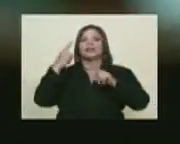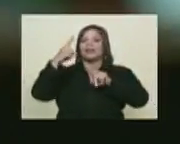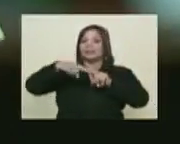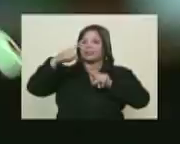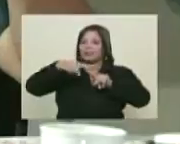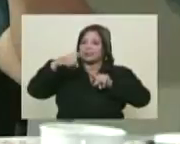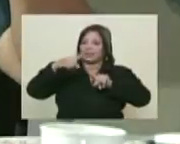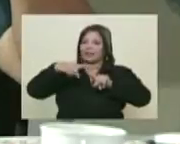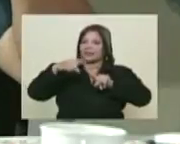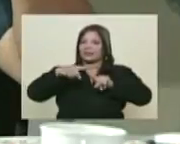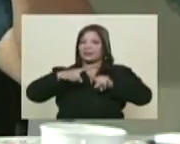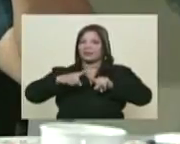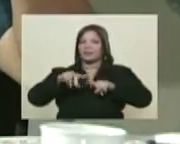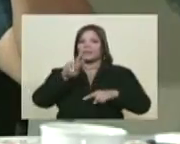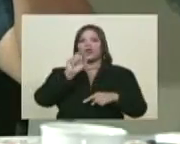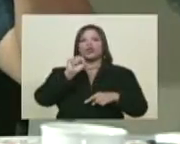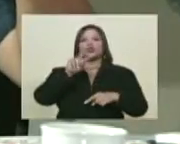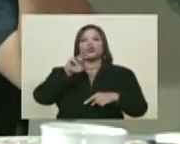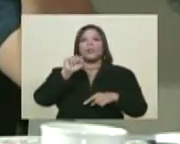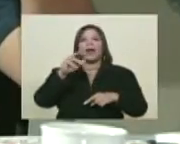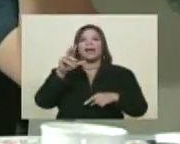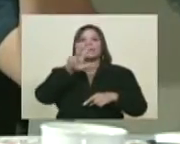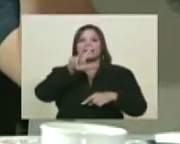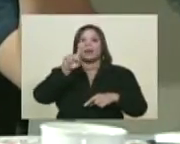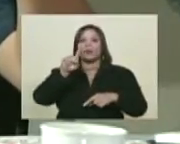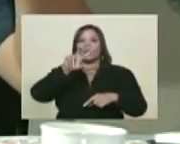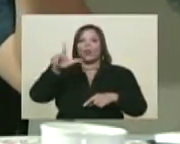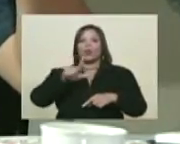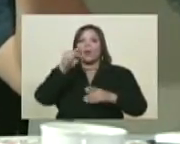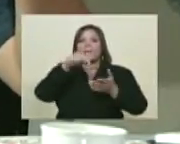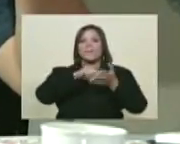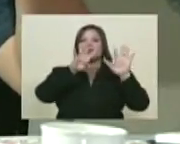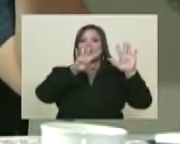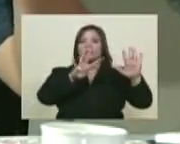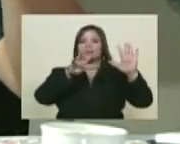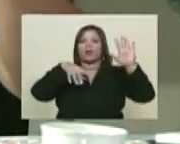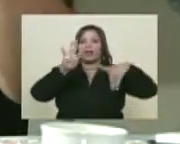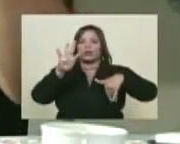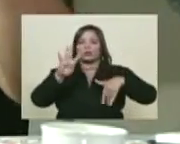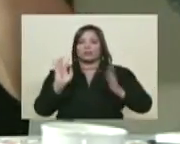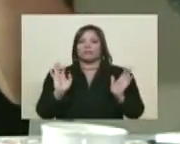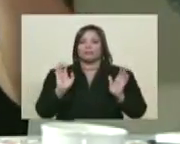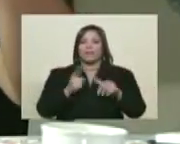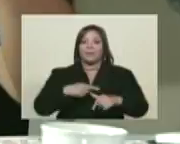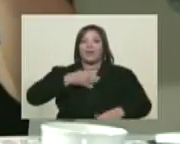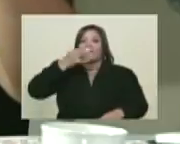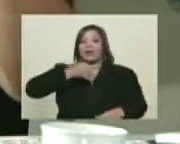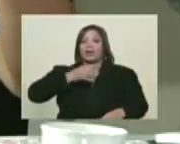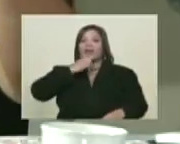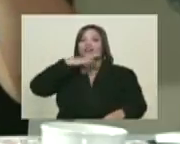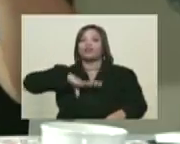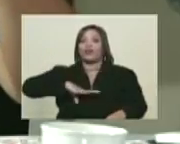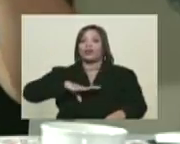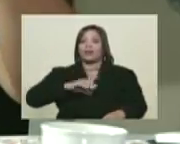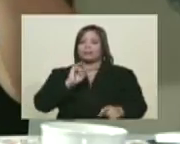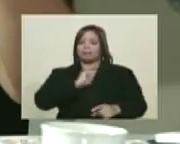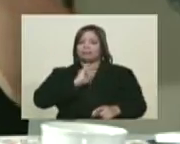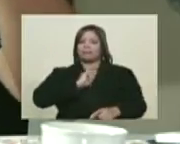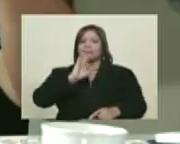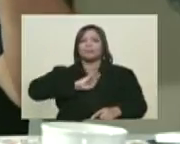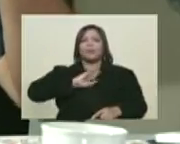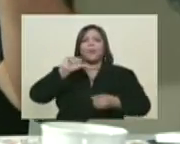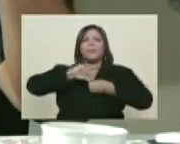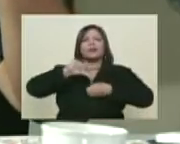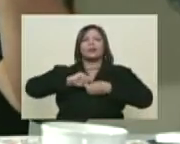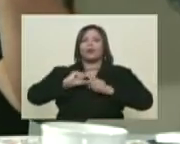la petrólea. El sumaque es del 31 de julio de 1914. Pero la verdadera historia, identidad del petróleo